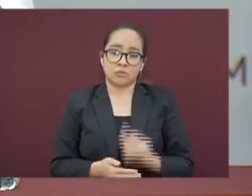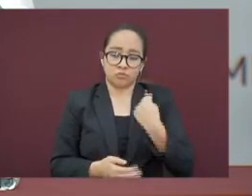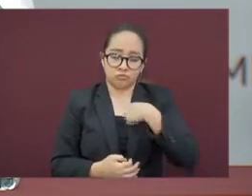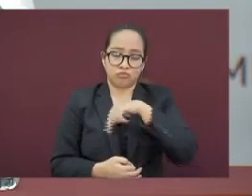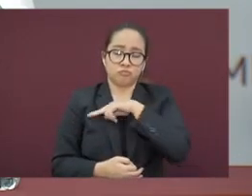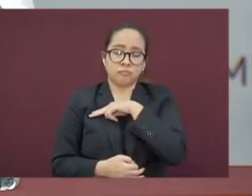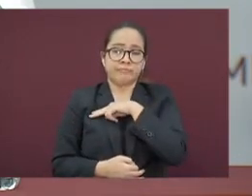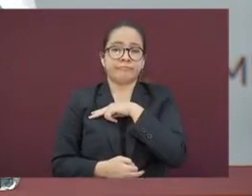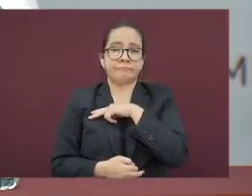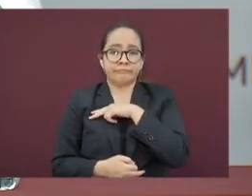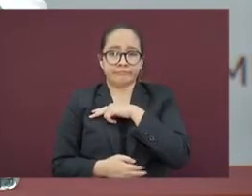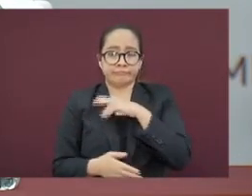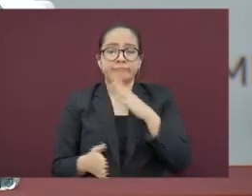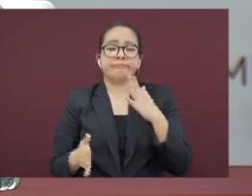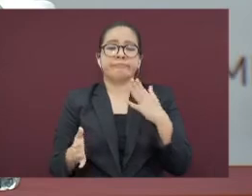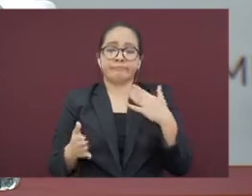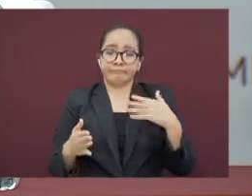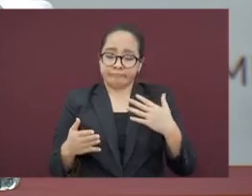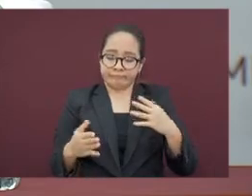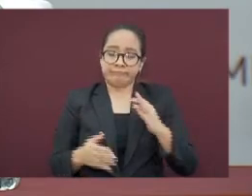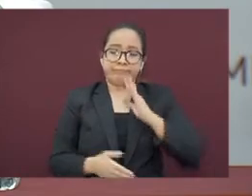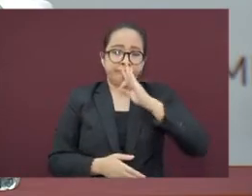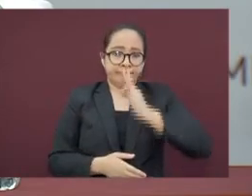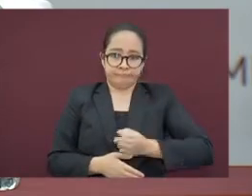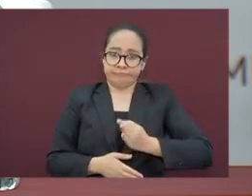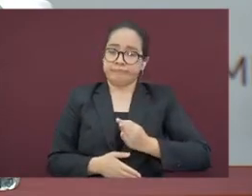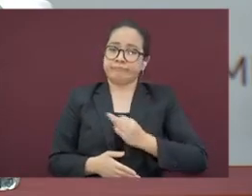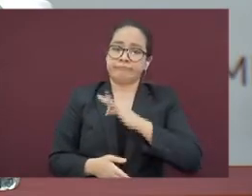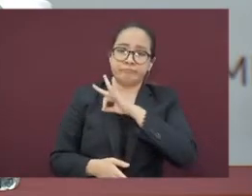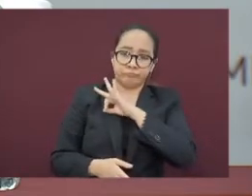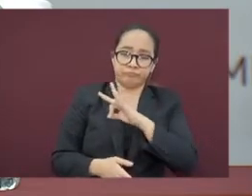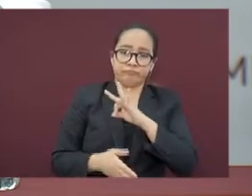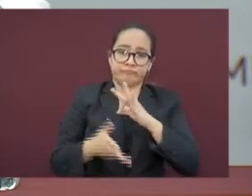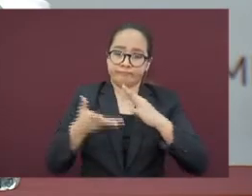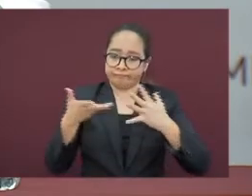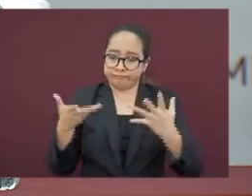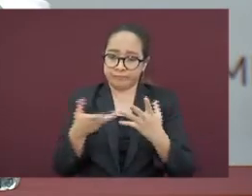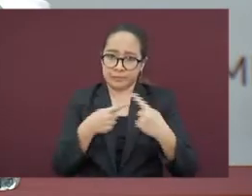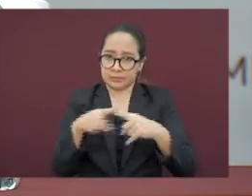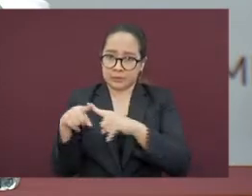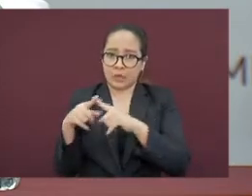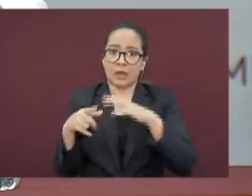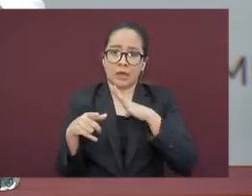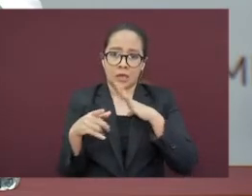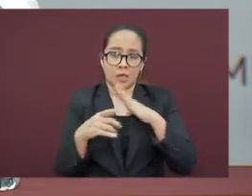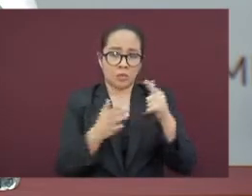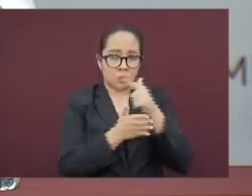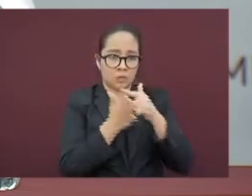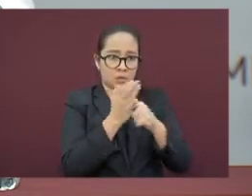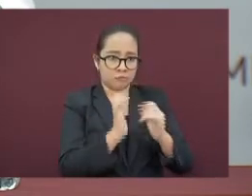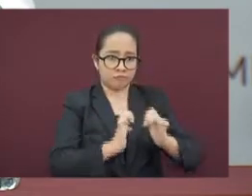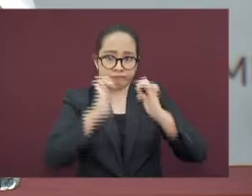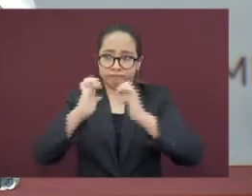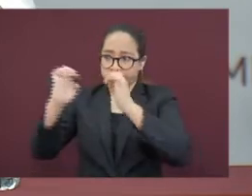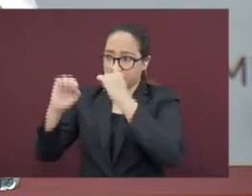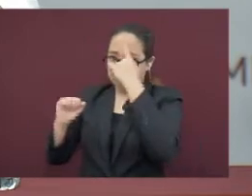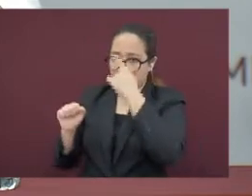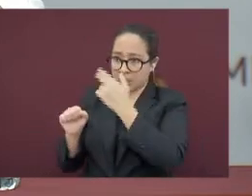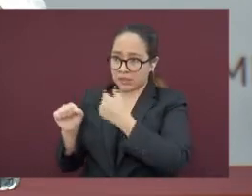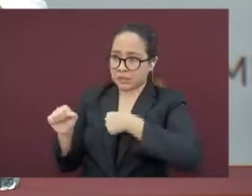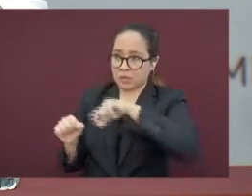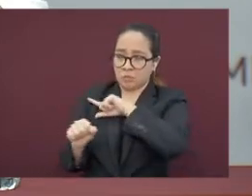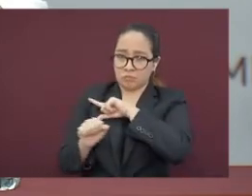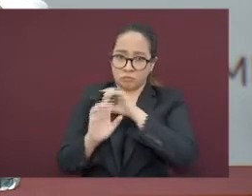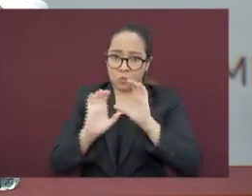y la infraestructura, pero si queremos que allá no haya más